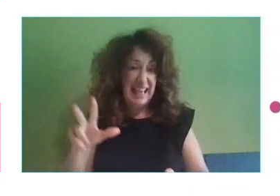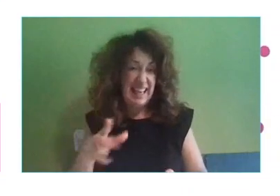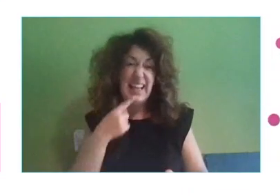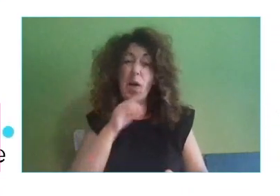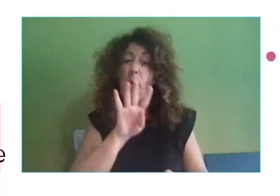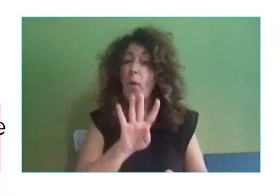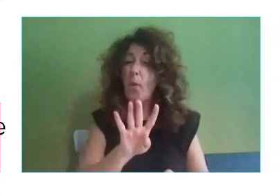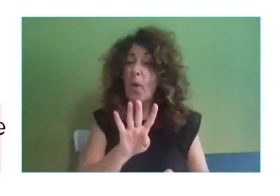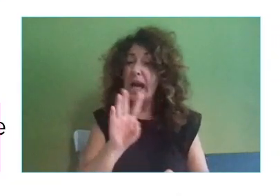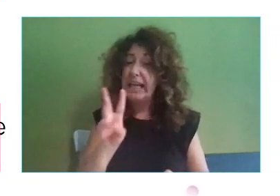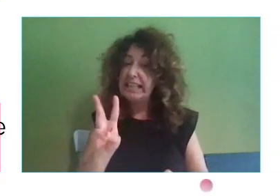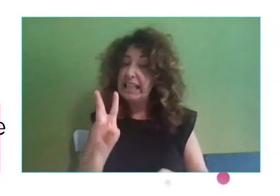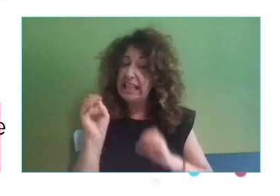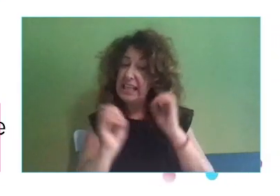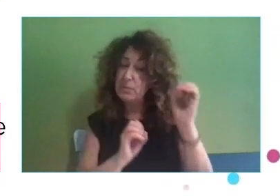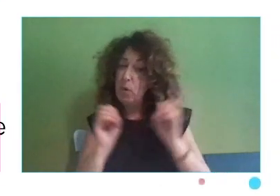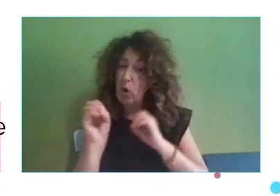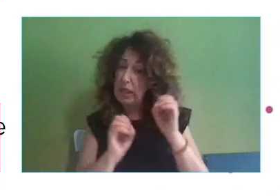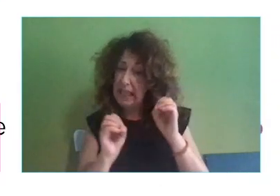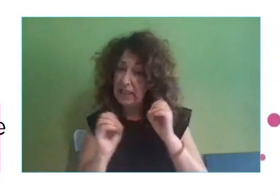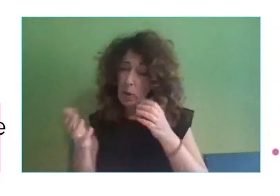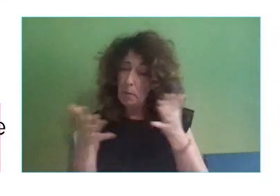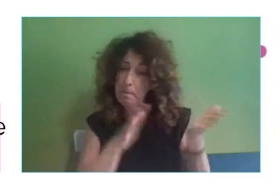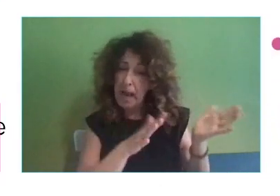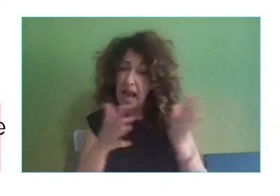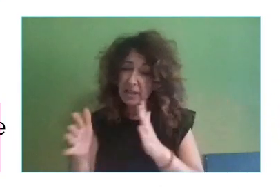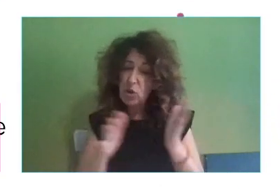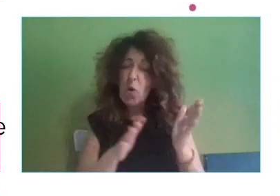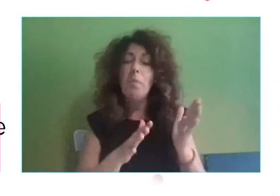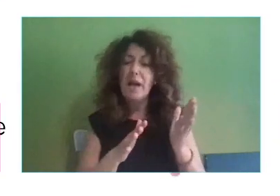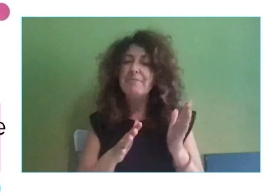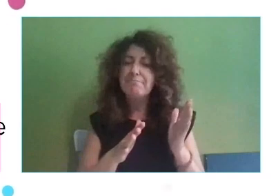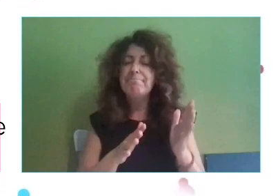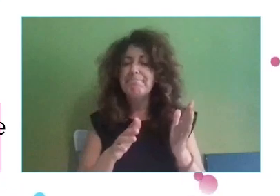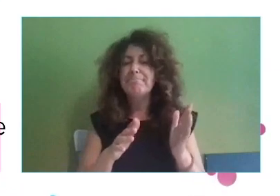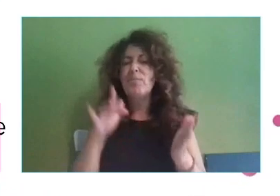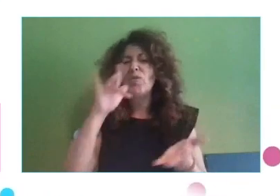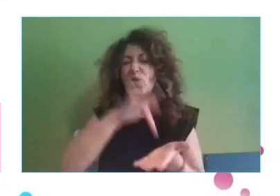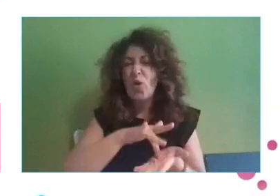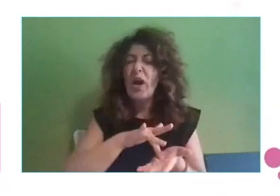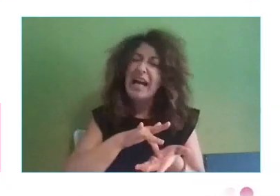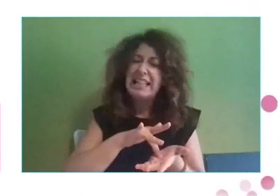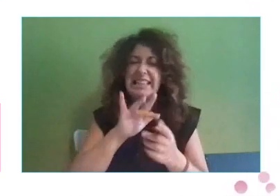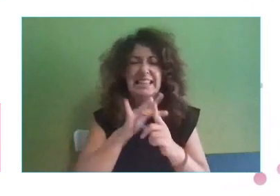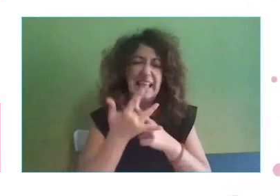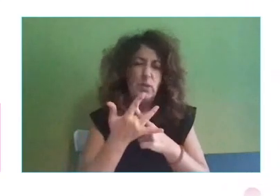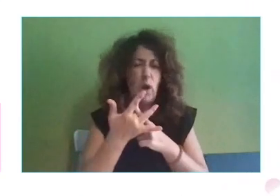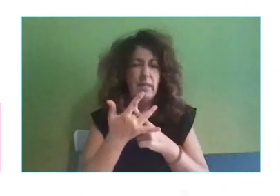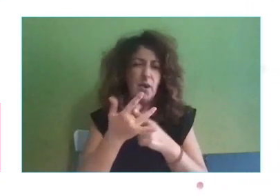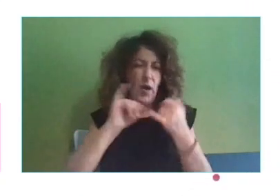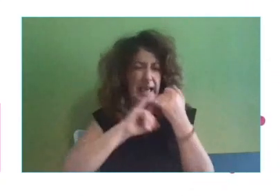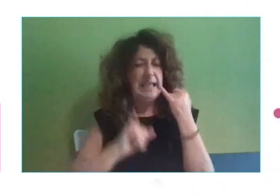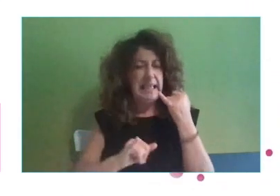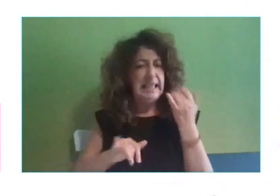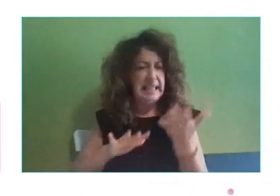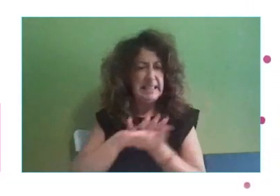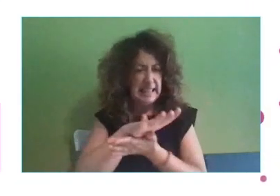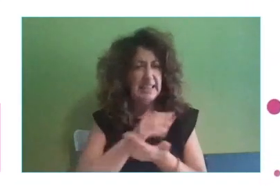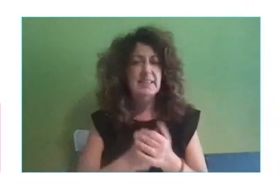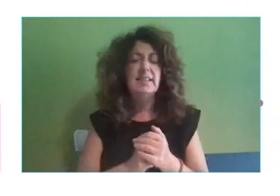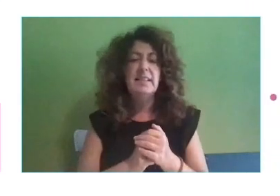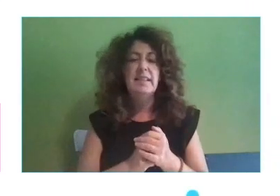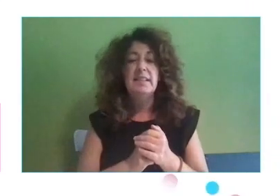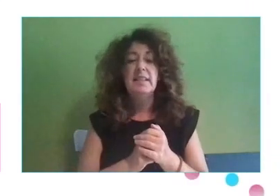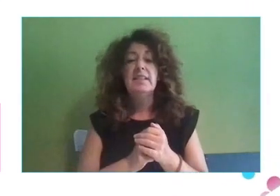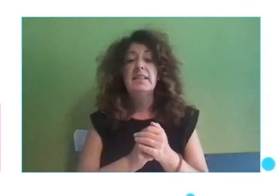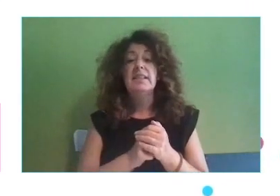en 2016, son datos de Estados Unidos, pueden estar sufriendo esta situación. Y eso es algo también que tenemos que tener muy en cuenta. Y este toque